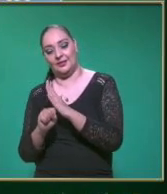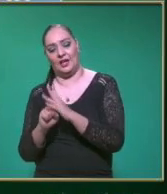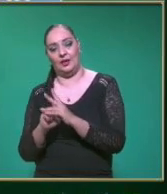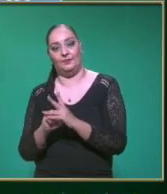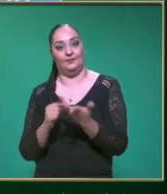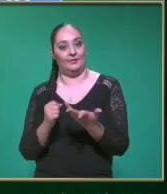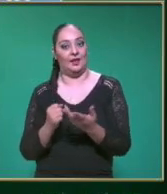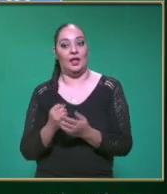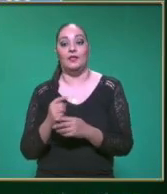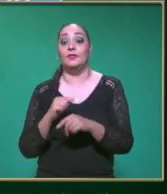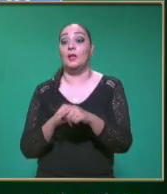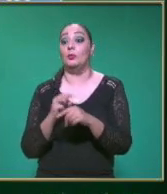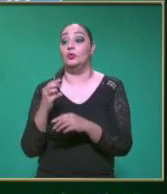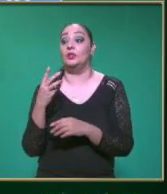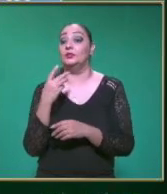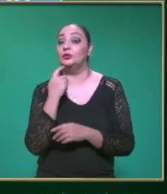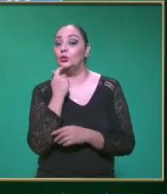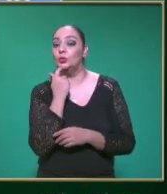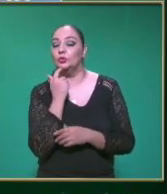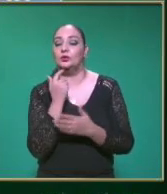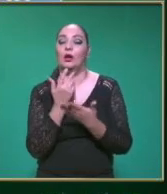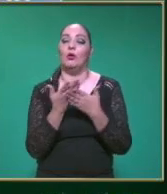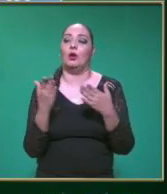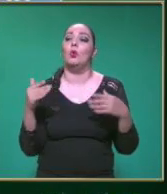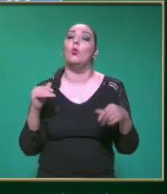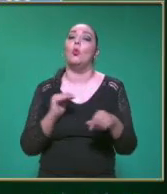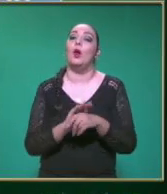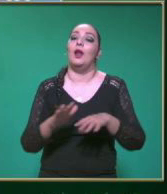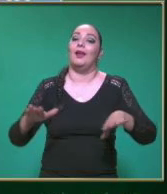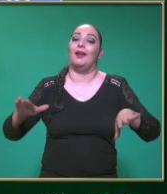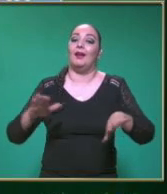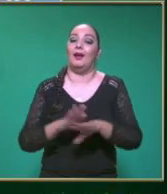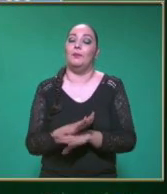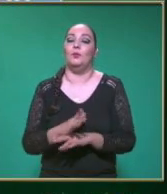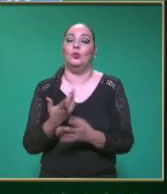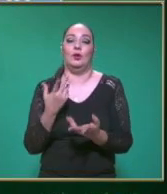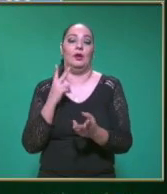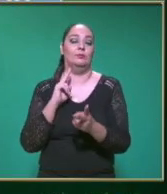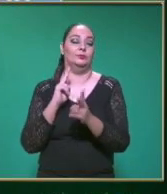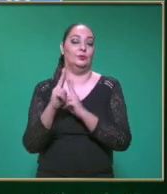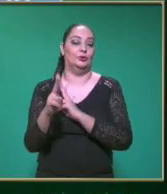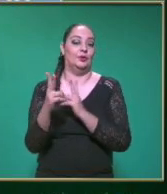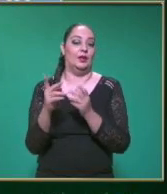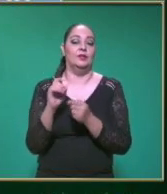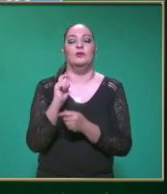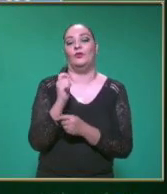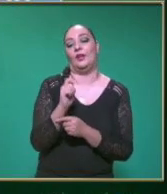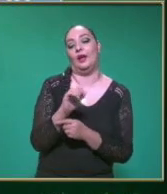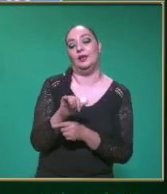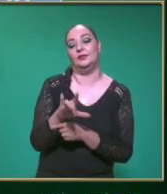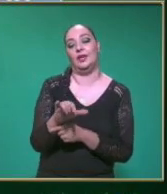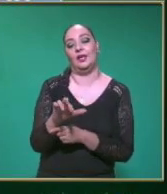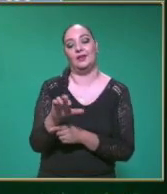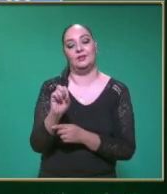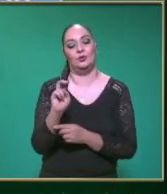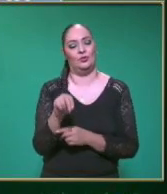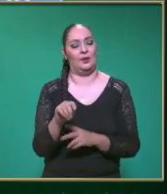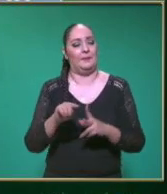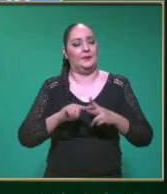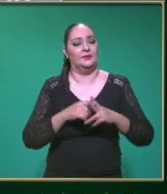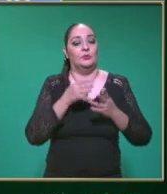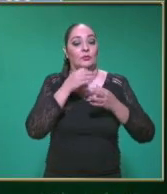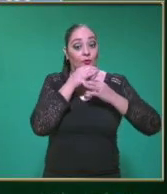vamos A calcular La variación De la velocidad Es decir La aceleración Iniciamos Obteniendo los datos